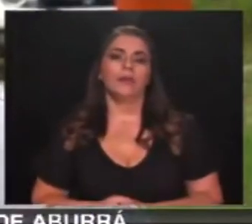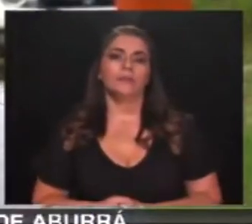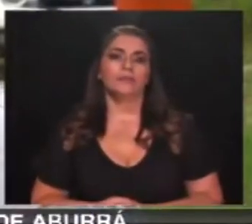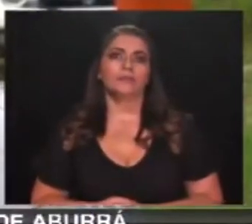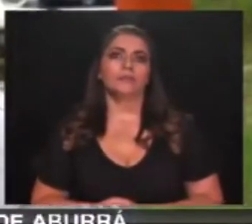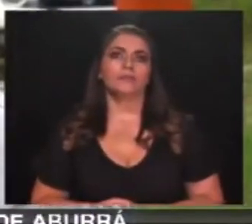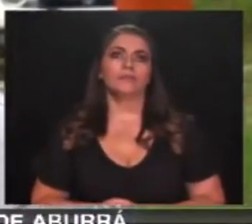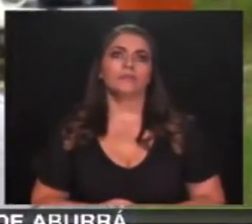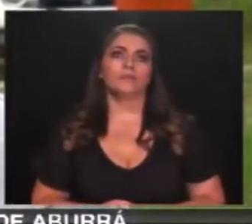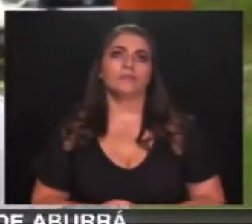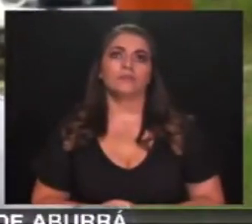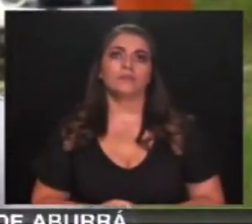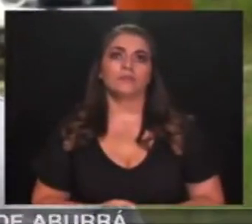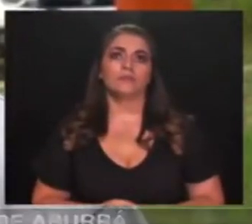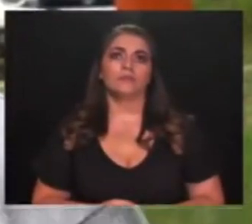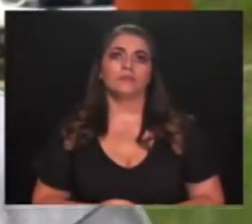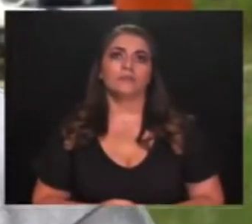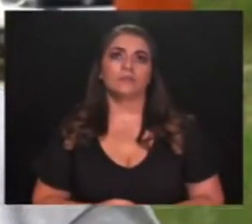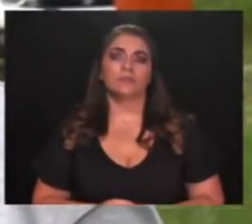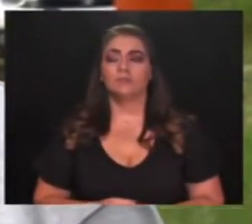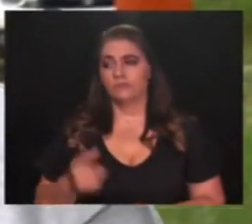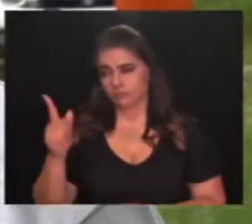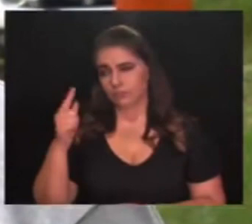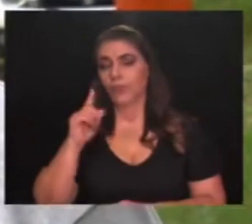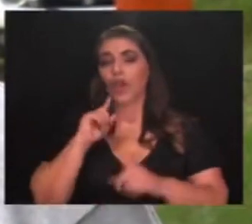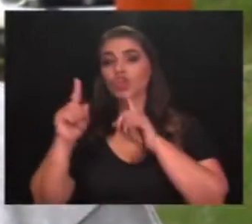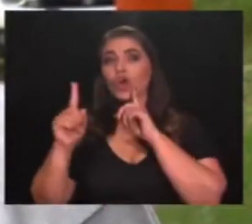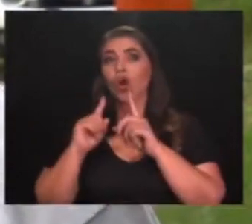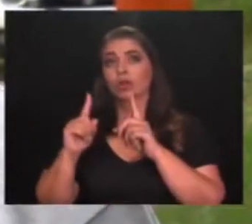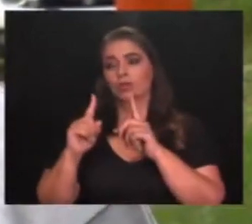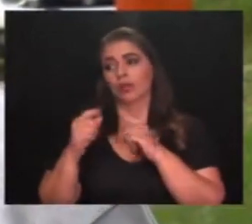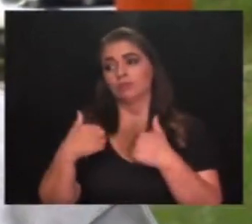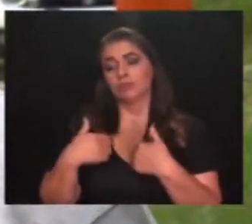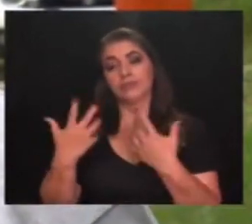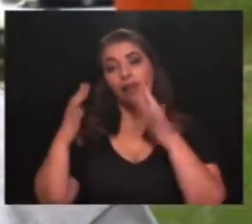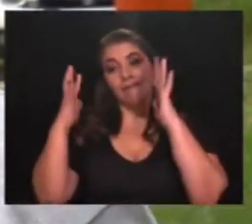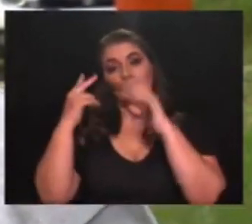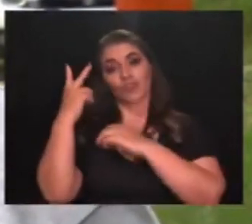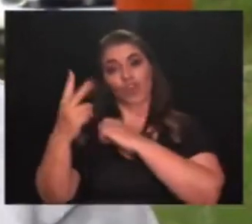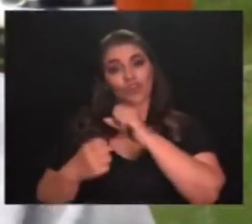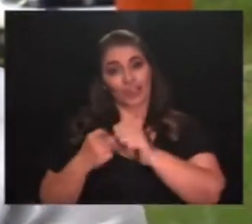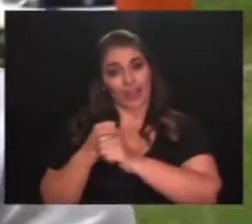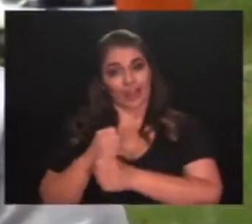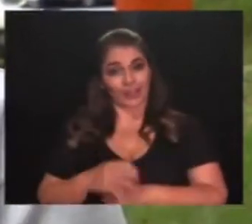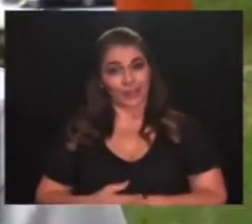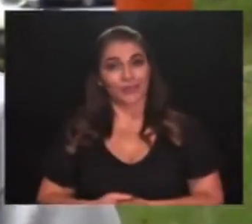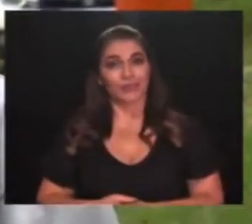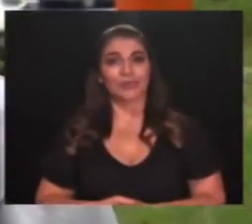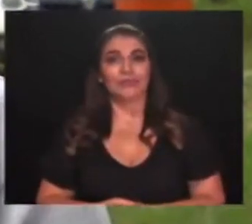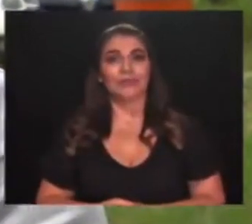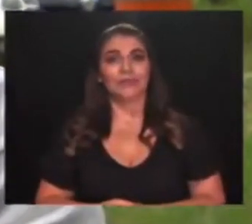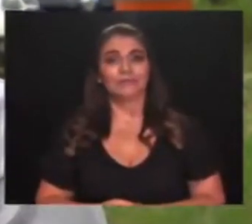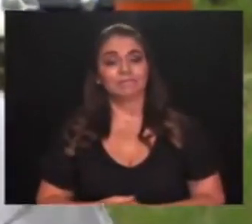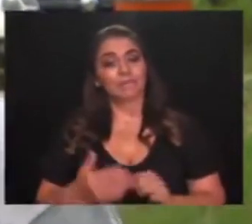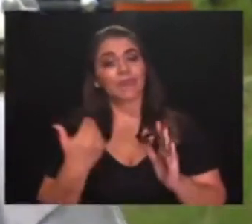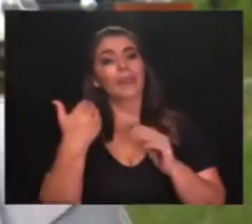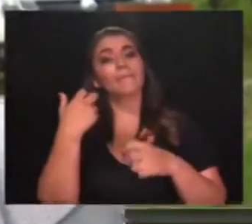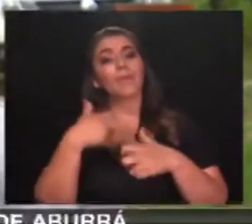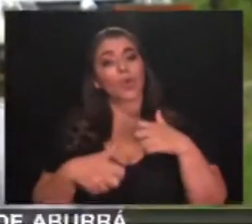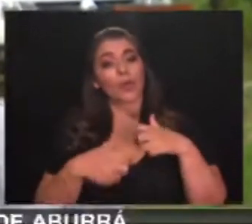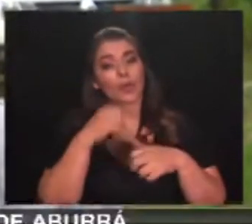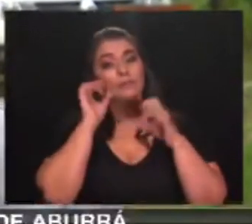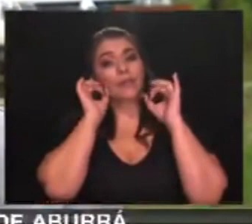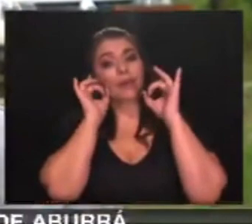comunidad que hagamos una torta y nos la comamos en el río, para celebrar los 2 años, el segundo cumpleaños. Nosotros tenemos un problema muy